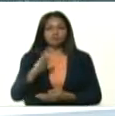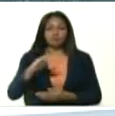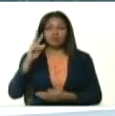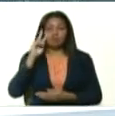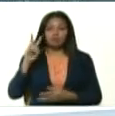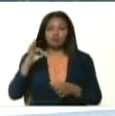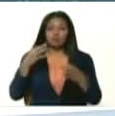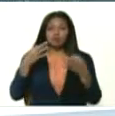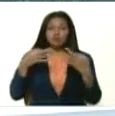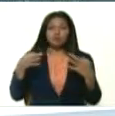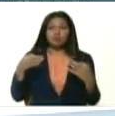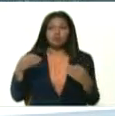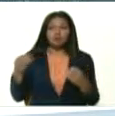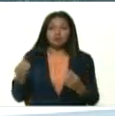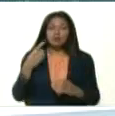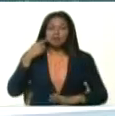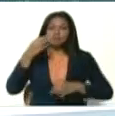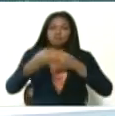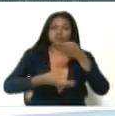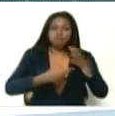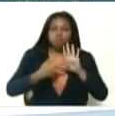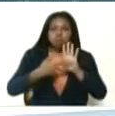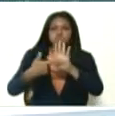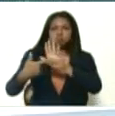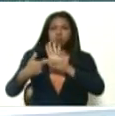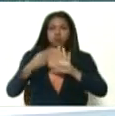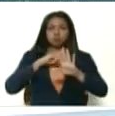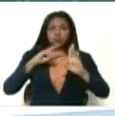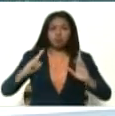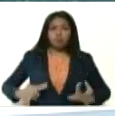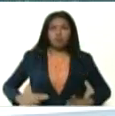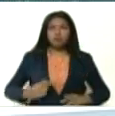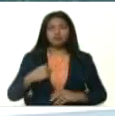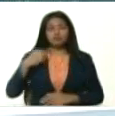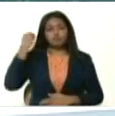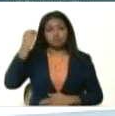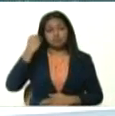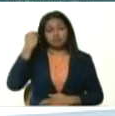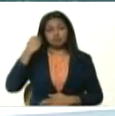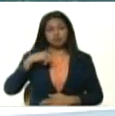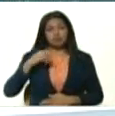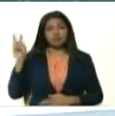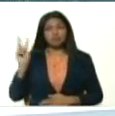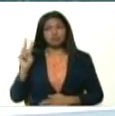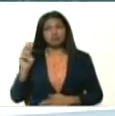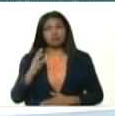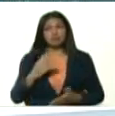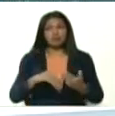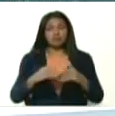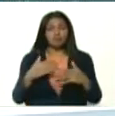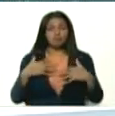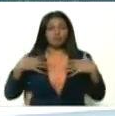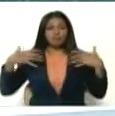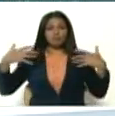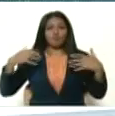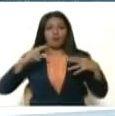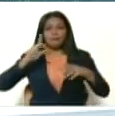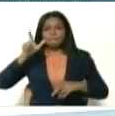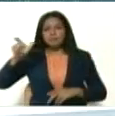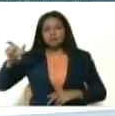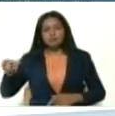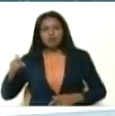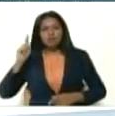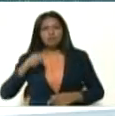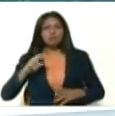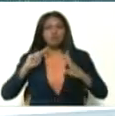una naturaleza enviando mensajes al ser humano bueno yo creo que en Venezuela nos vamos a crecer como personas